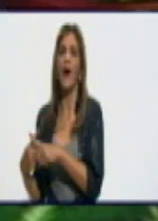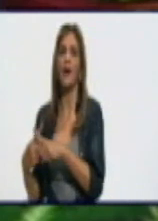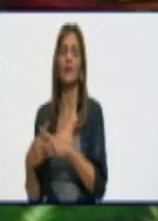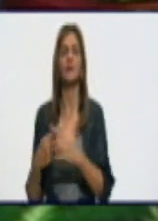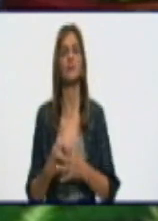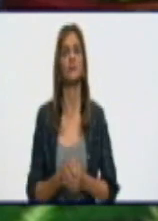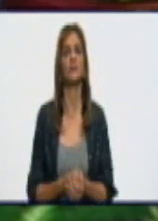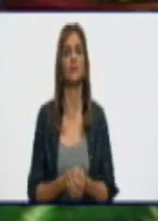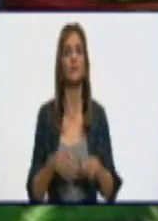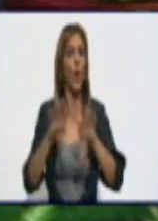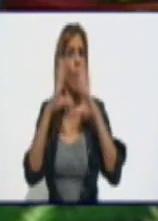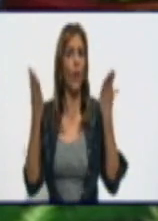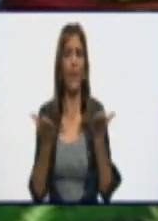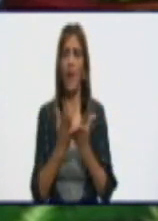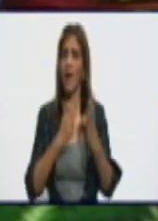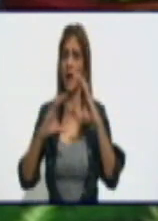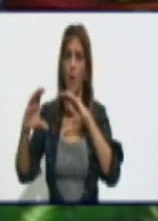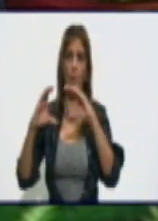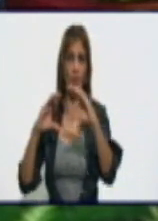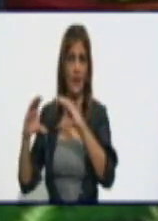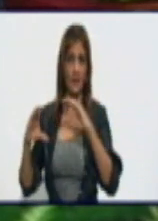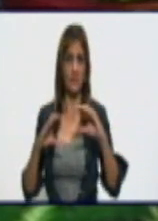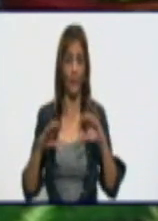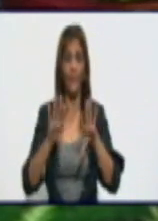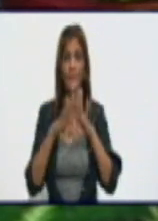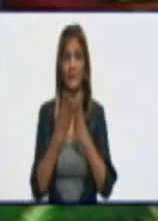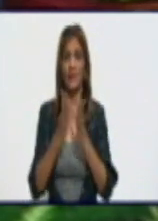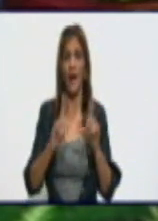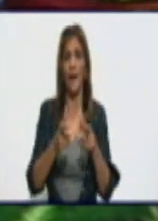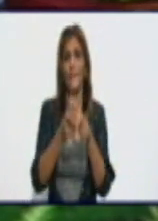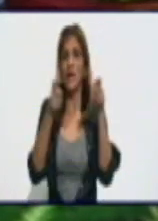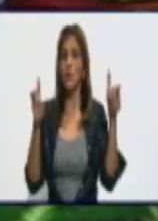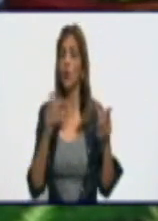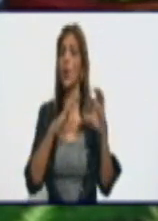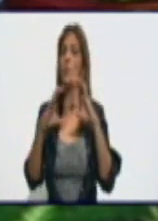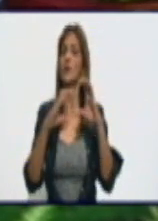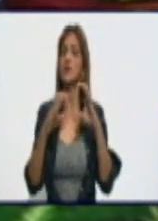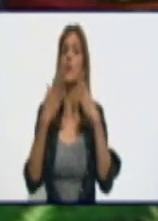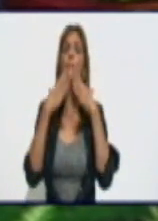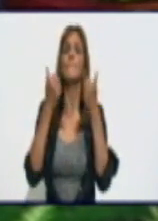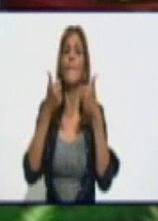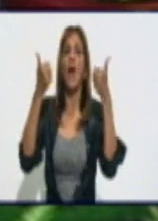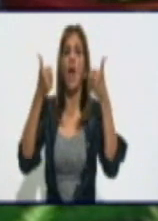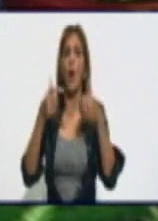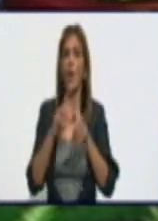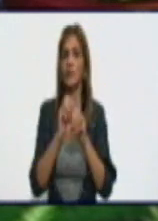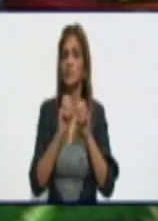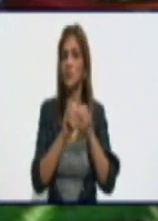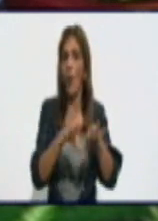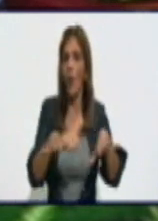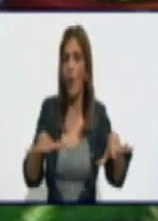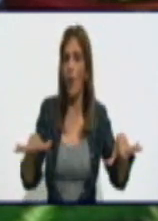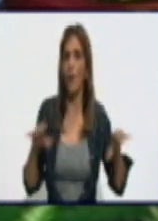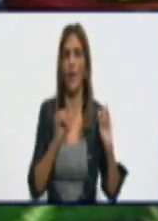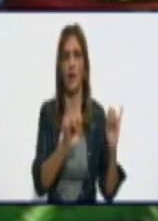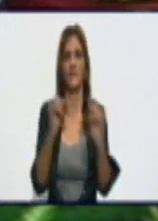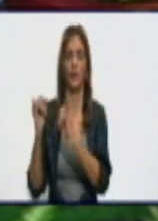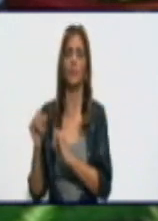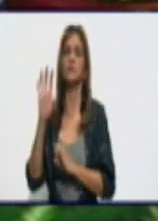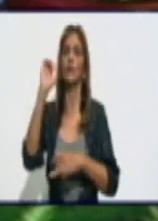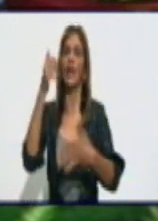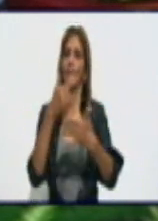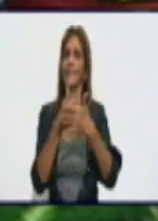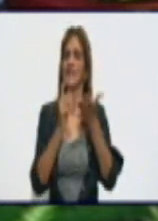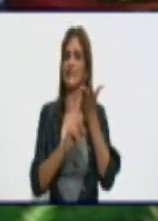más canales de comunicación tengamos, mayor va a fluir la gestión de contenido de la empresa eléctrica.